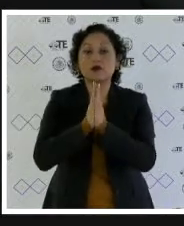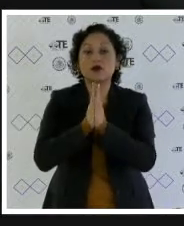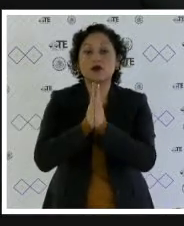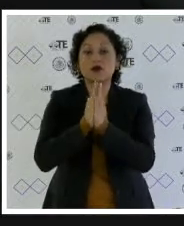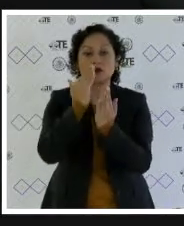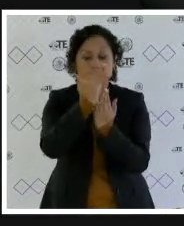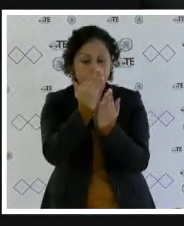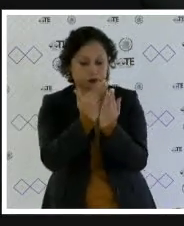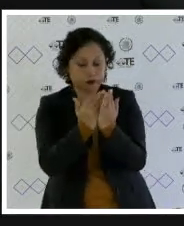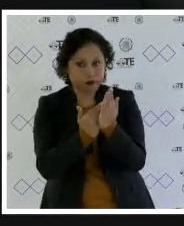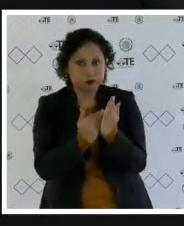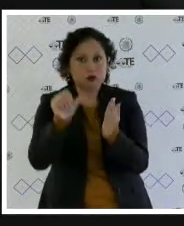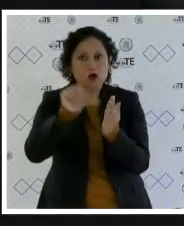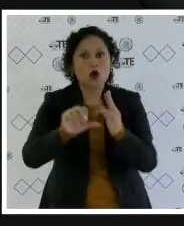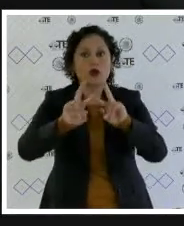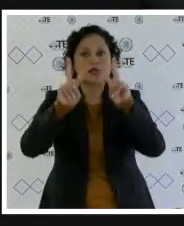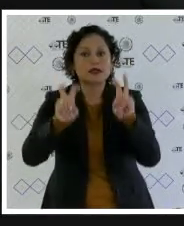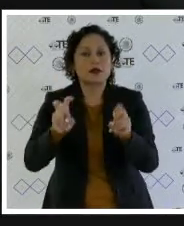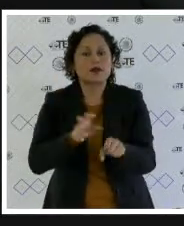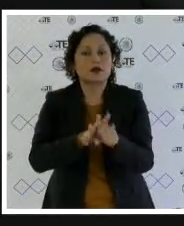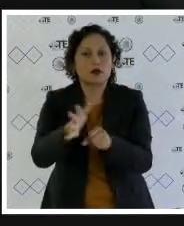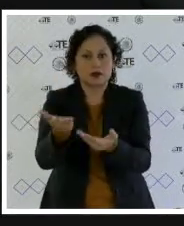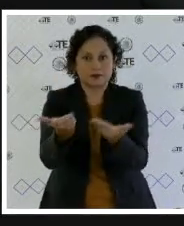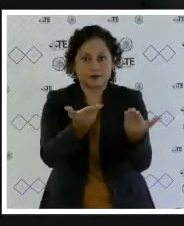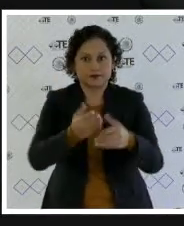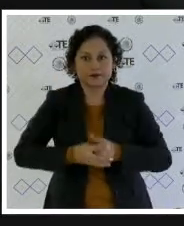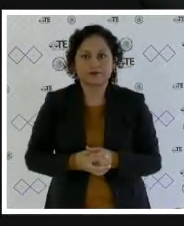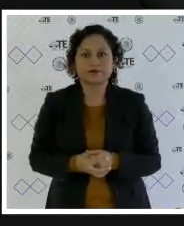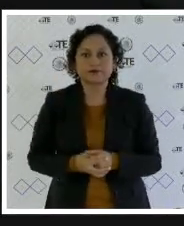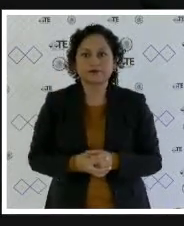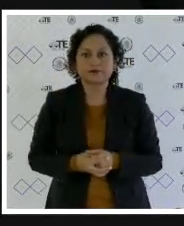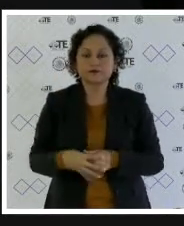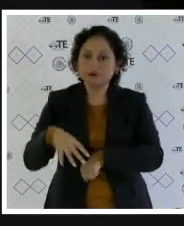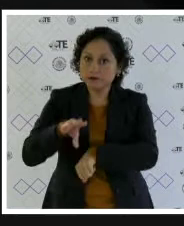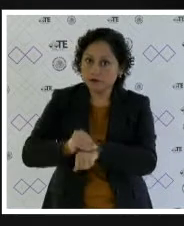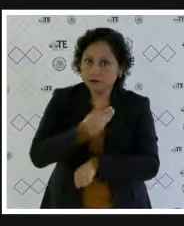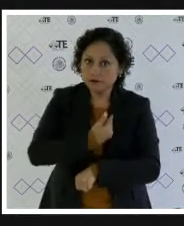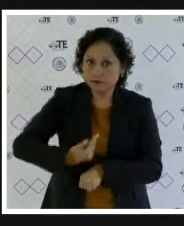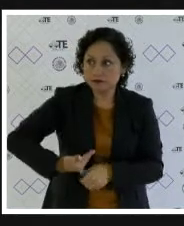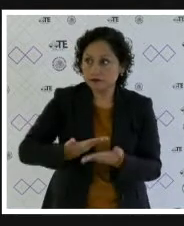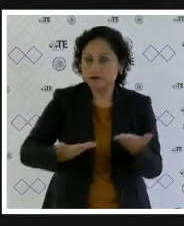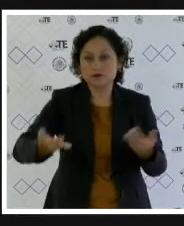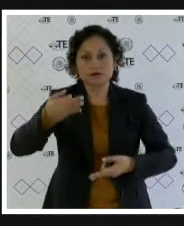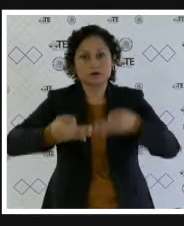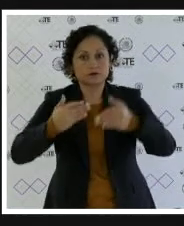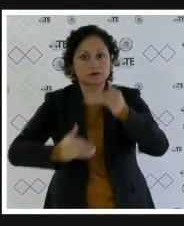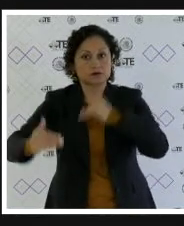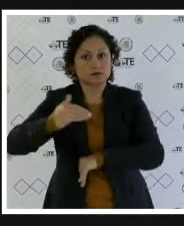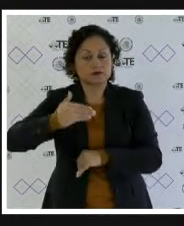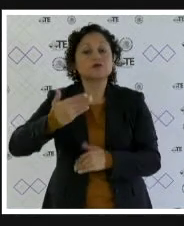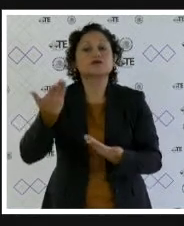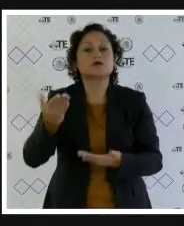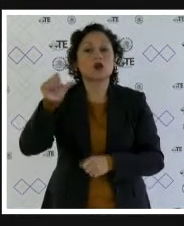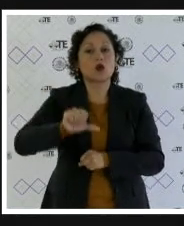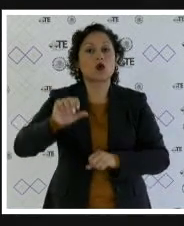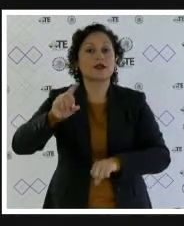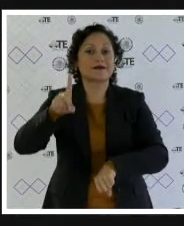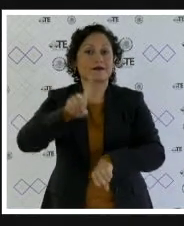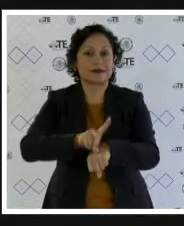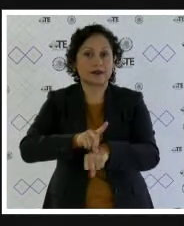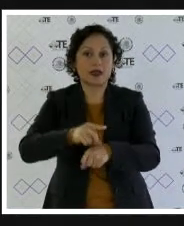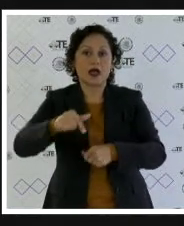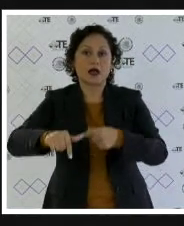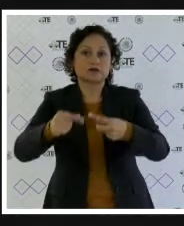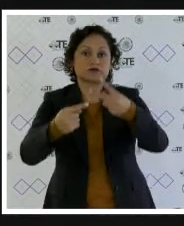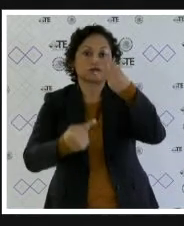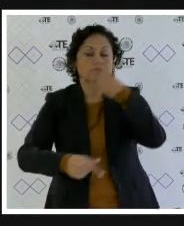cuáles son los asuntos que habrán de desahogarse. Con su venia, magistrados, magistrados, el orden del día para esa sesión pública se conforma con 13